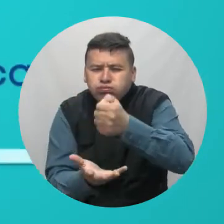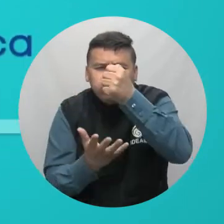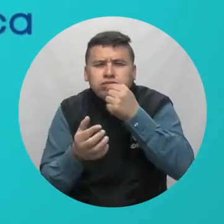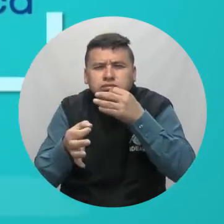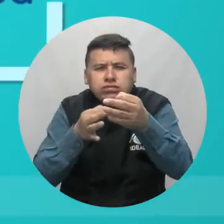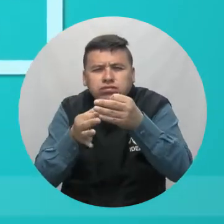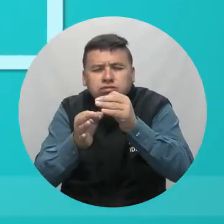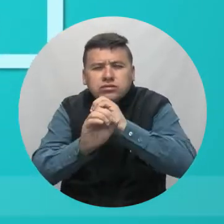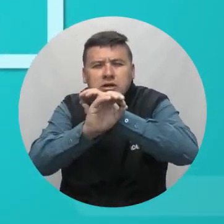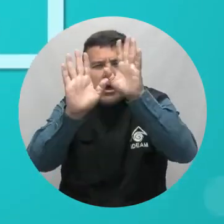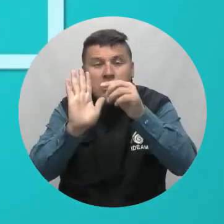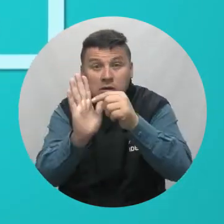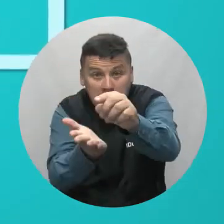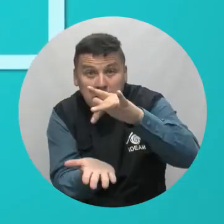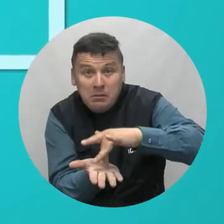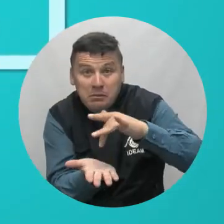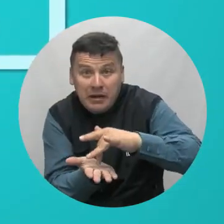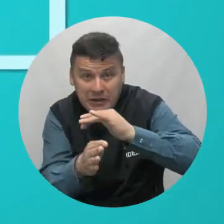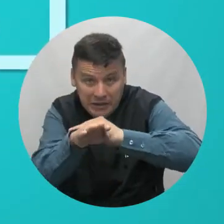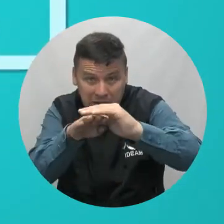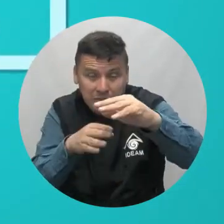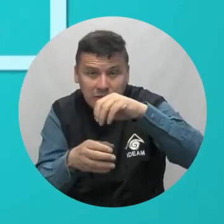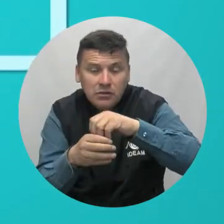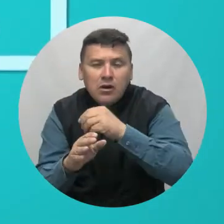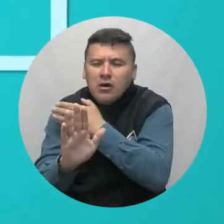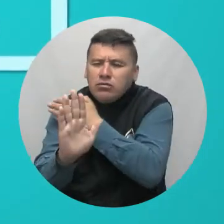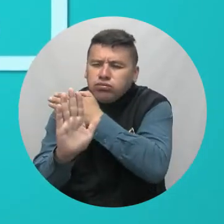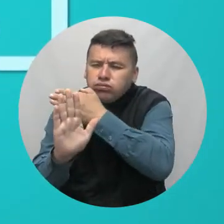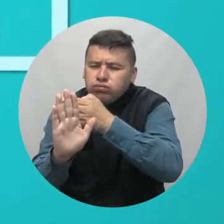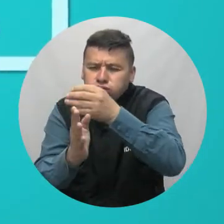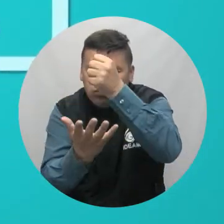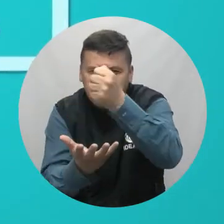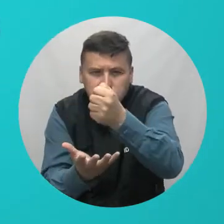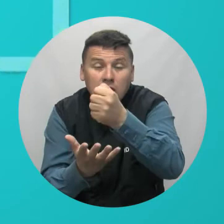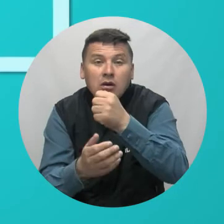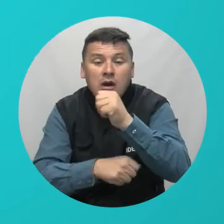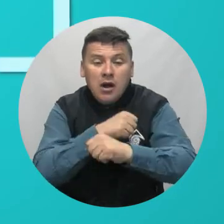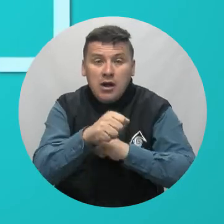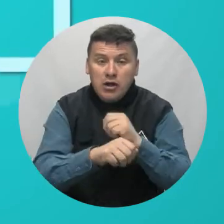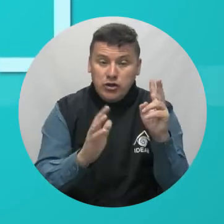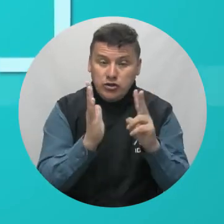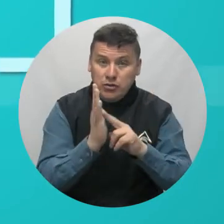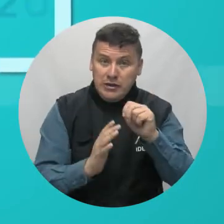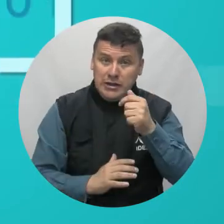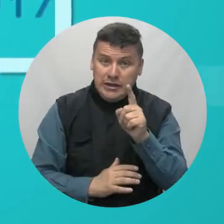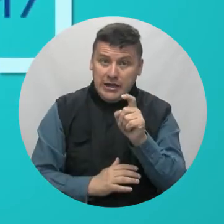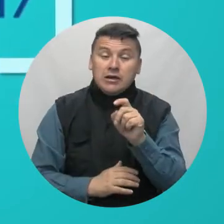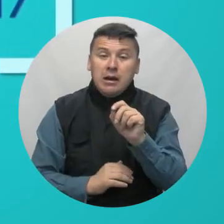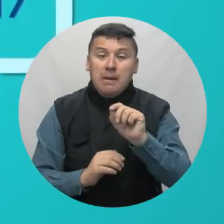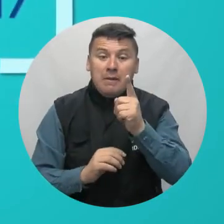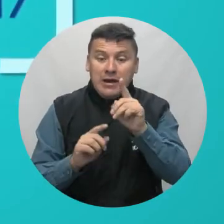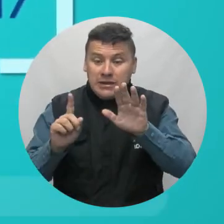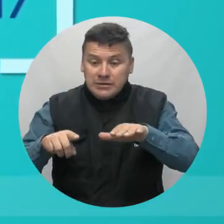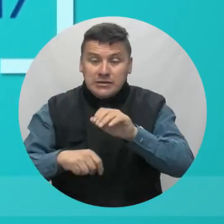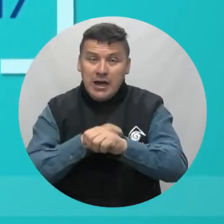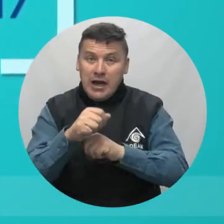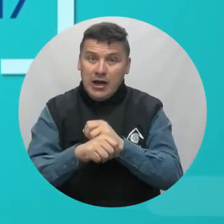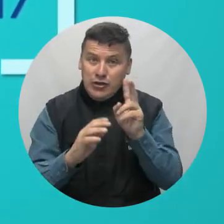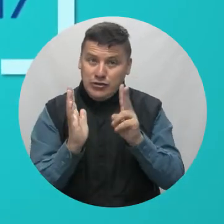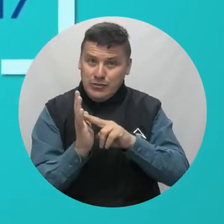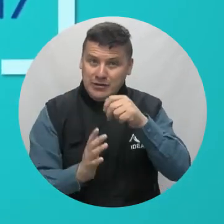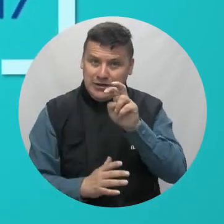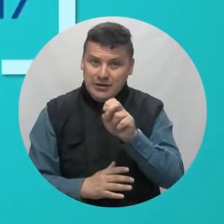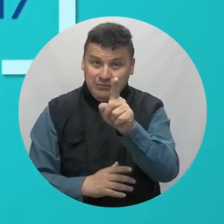los colombianos. Te invitamos a participar en nuestra audiencia pública de rendición de cuentas para la vigencia 2016 y primer semestre de